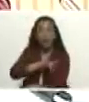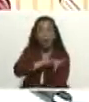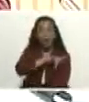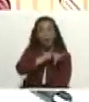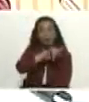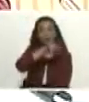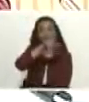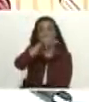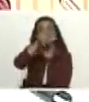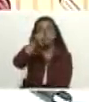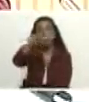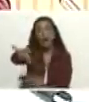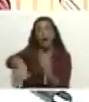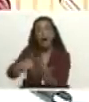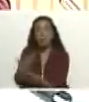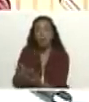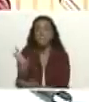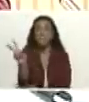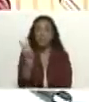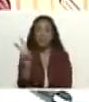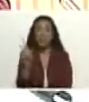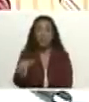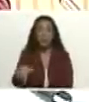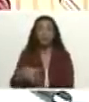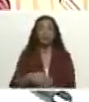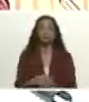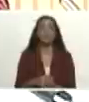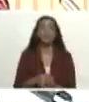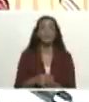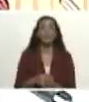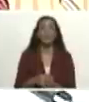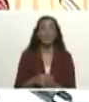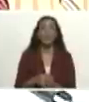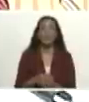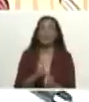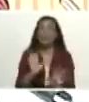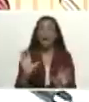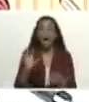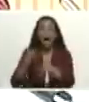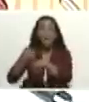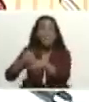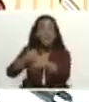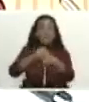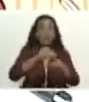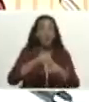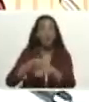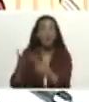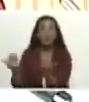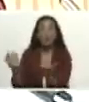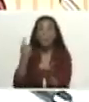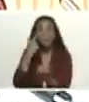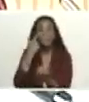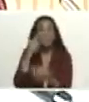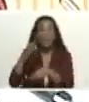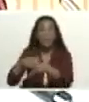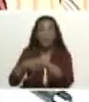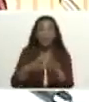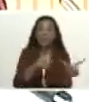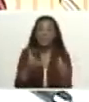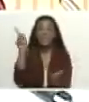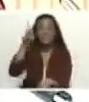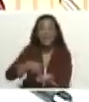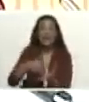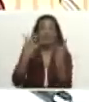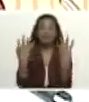nuestro país y le lancé un pitazo pendiente que llegando